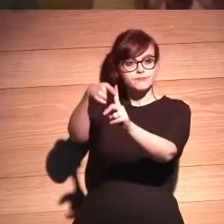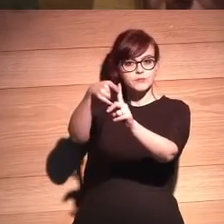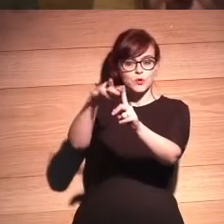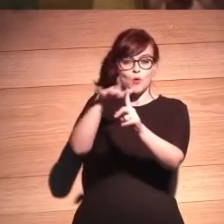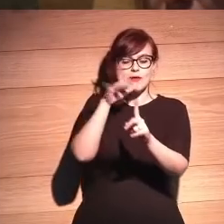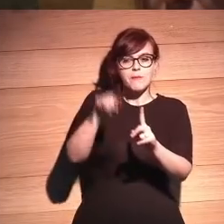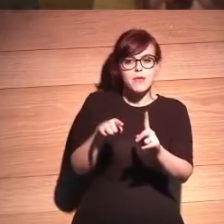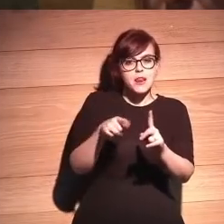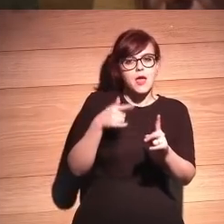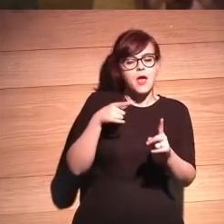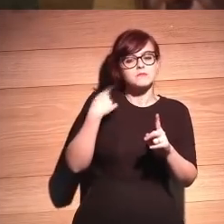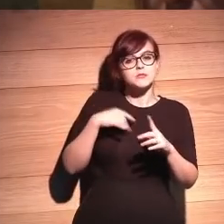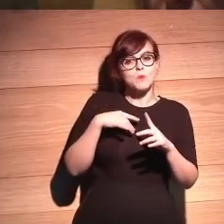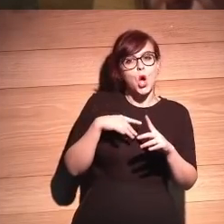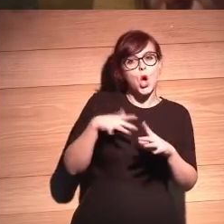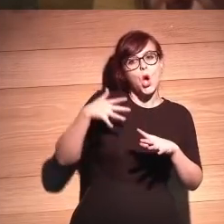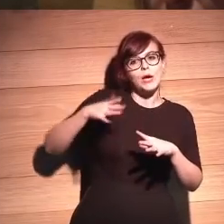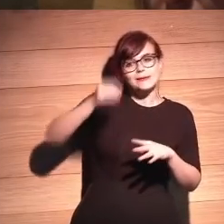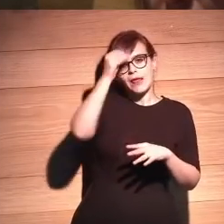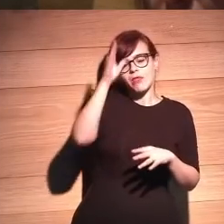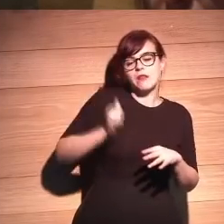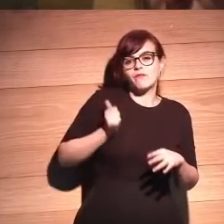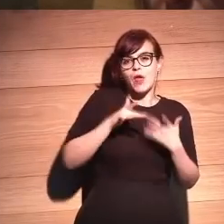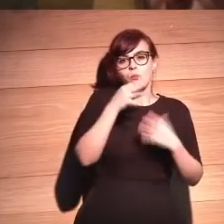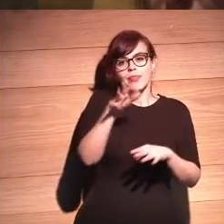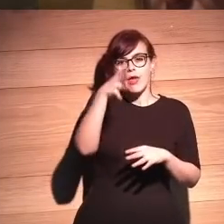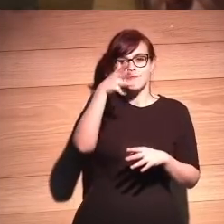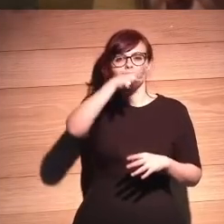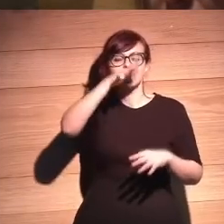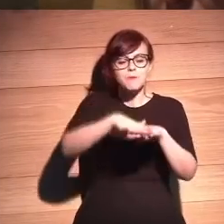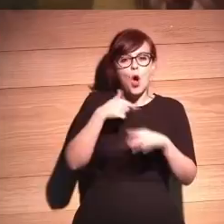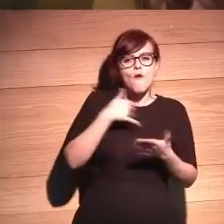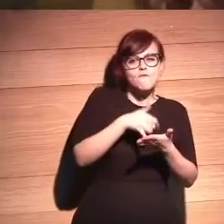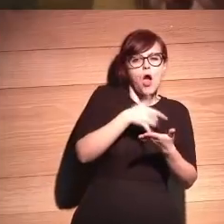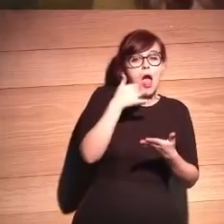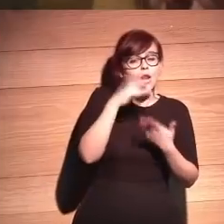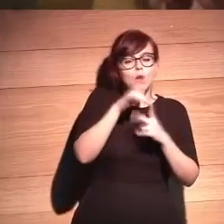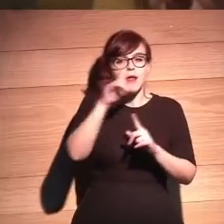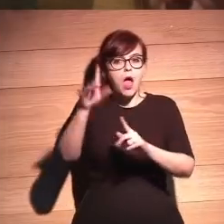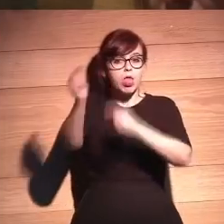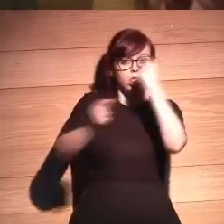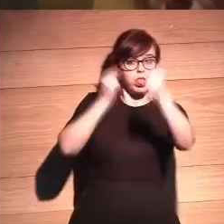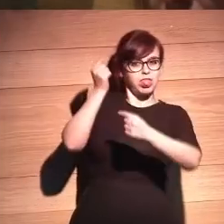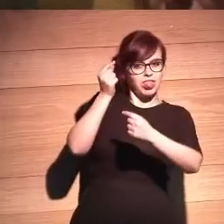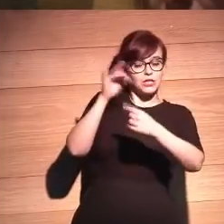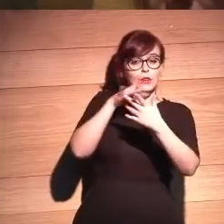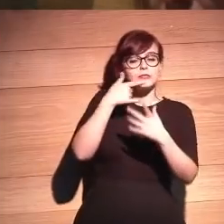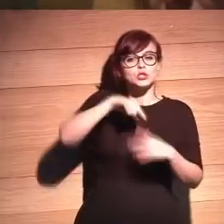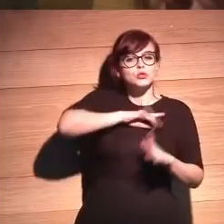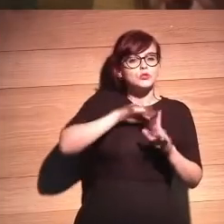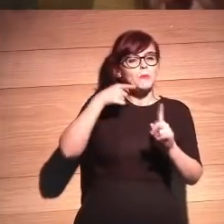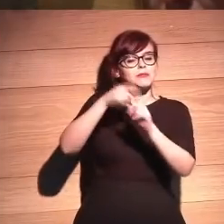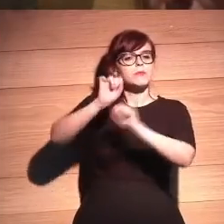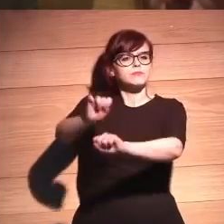puntos débiles. ¿Cómo podemos hacer nosotros para discriminar y protegernos de esta contaminación de información?